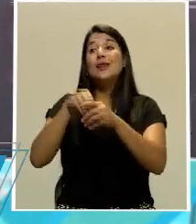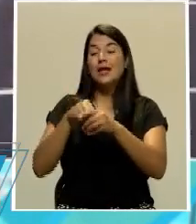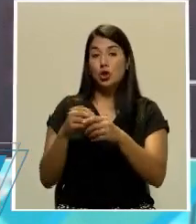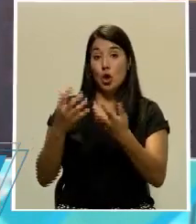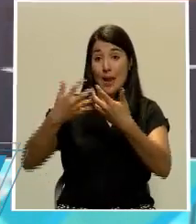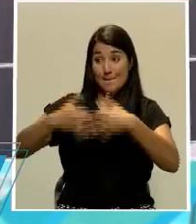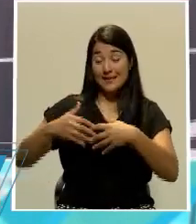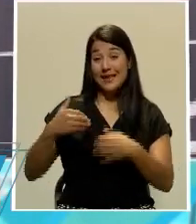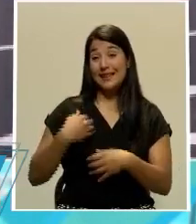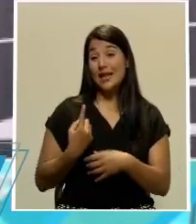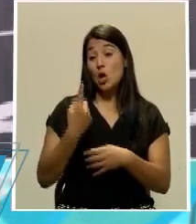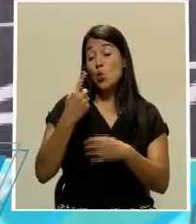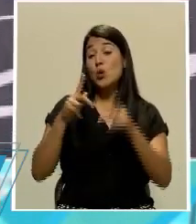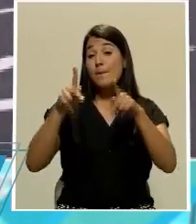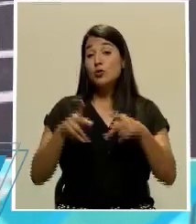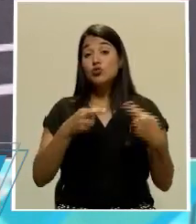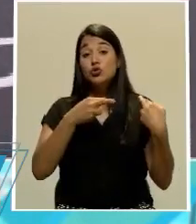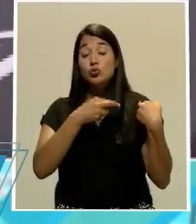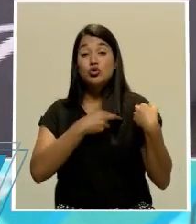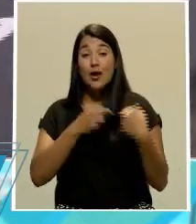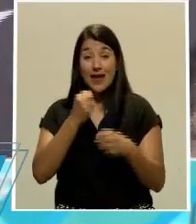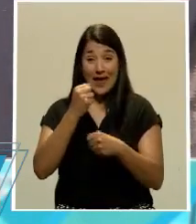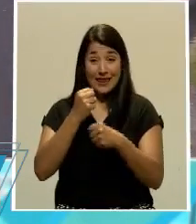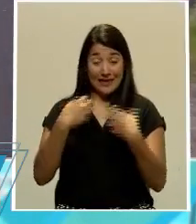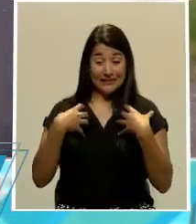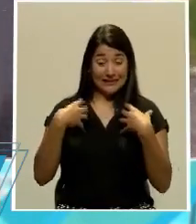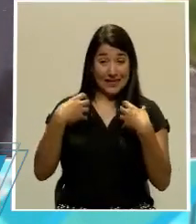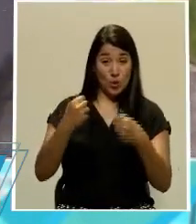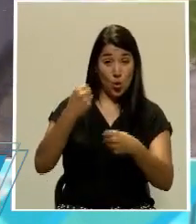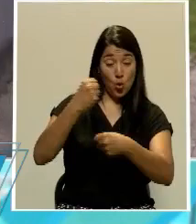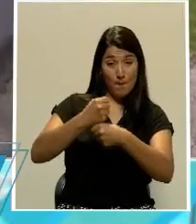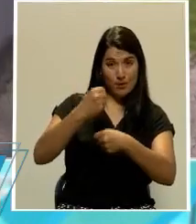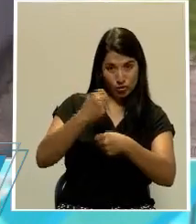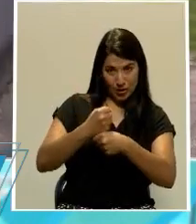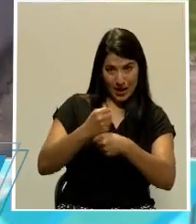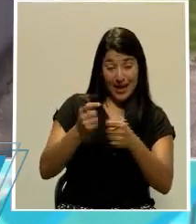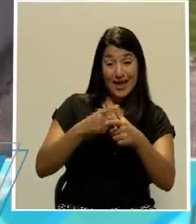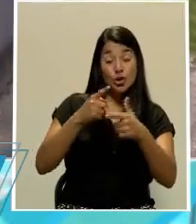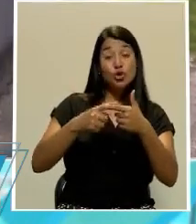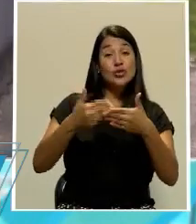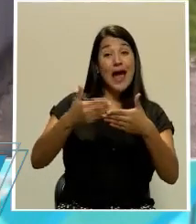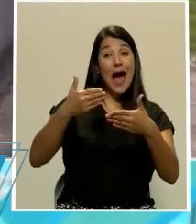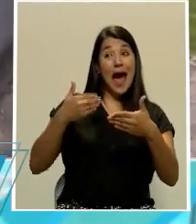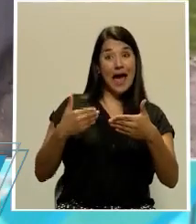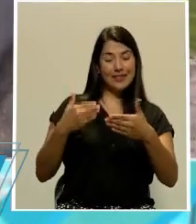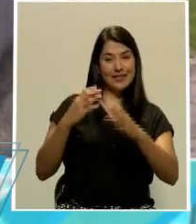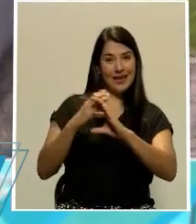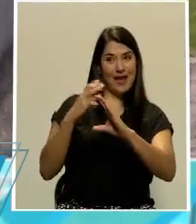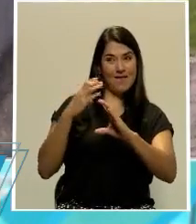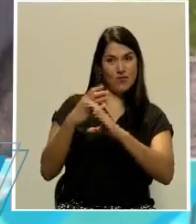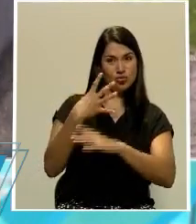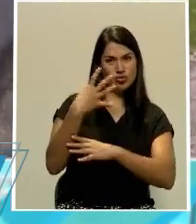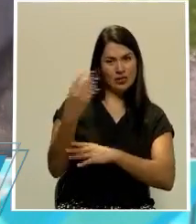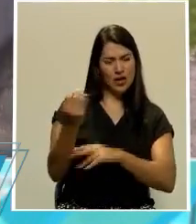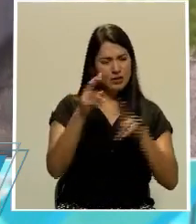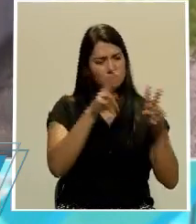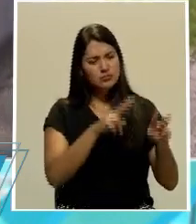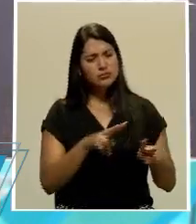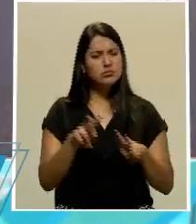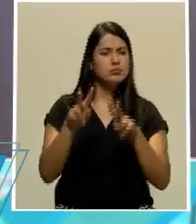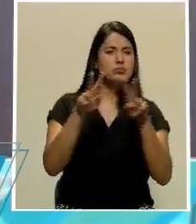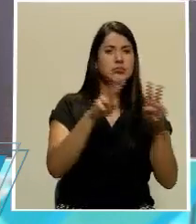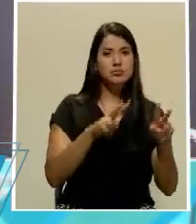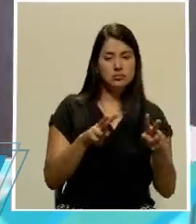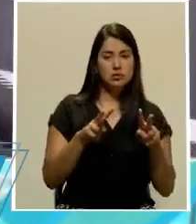empresa que debe verificar antes de la salida de la unidad y el chofer está en la obligación de reportarle si siente algún